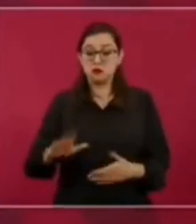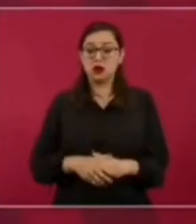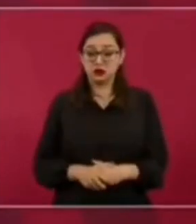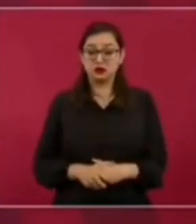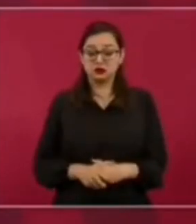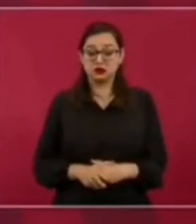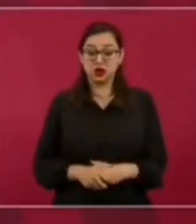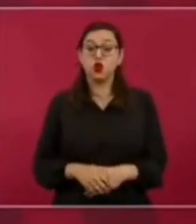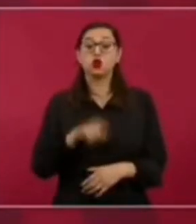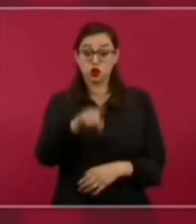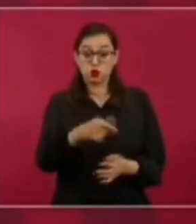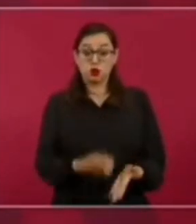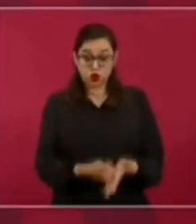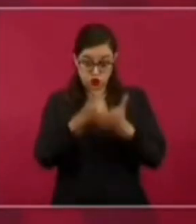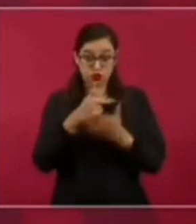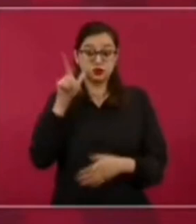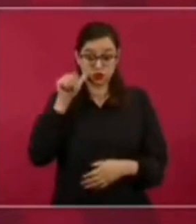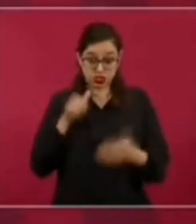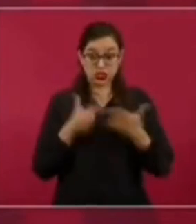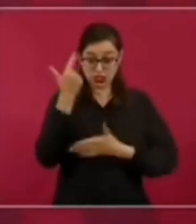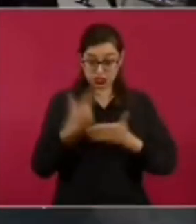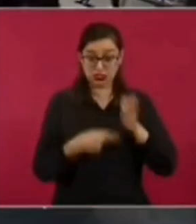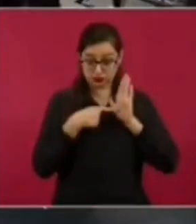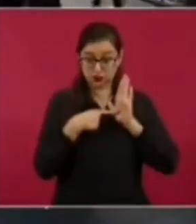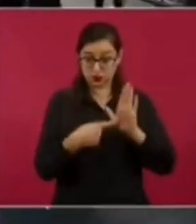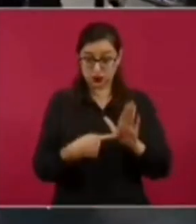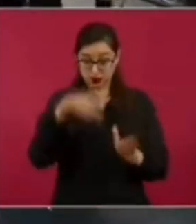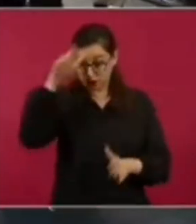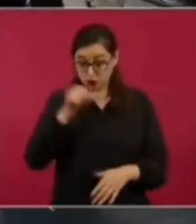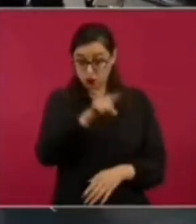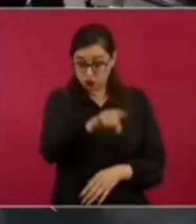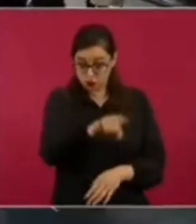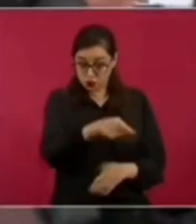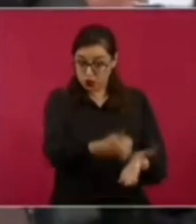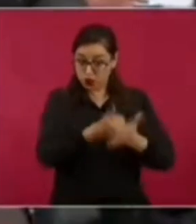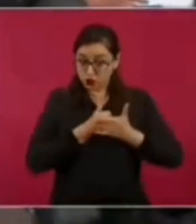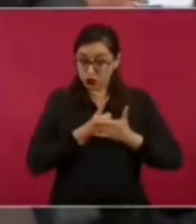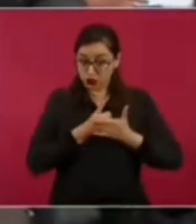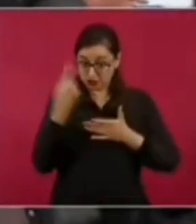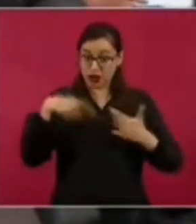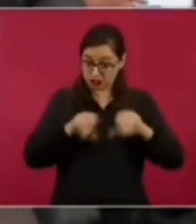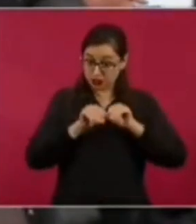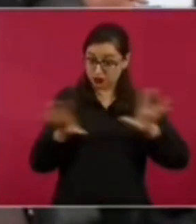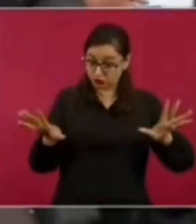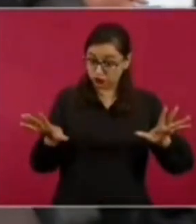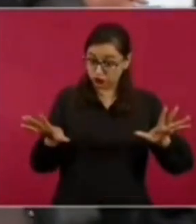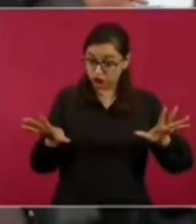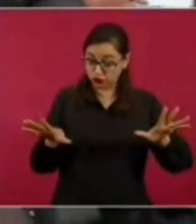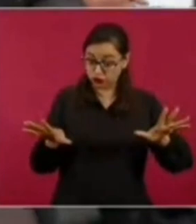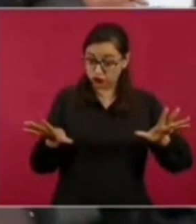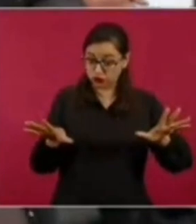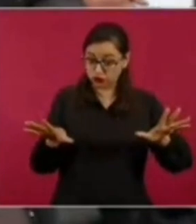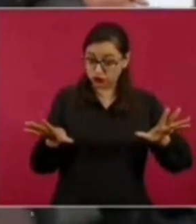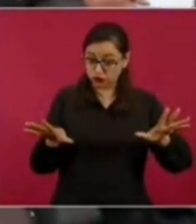su conferencia mañanera, el mandatario mexicano afirmó que, mantenemos nuestra protesta porque el gobierno de Estados